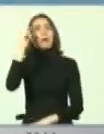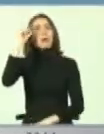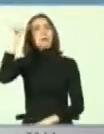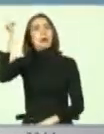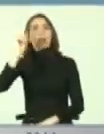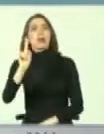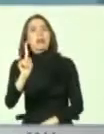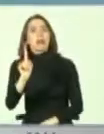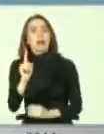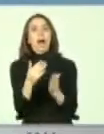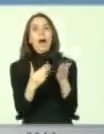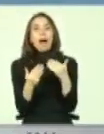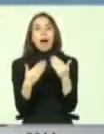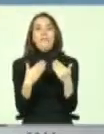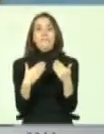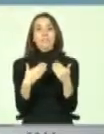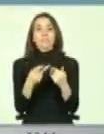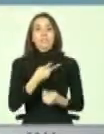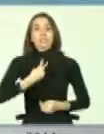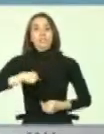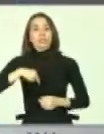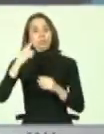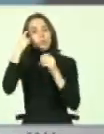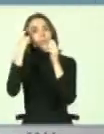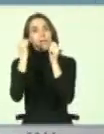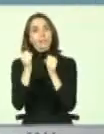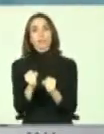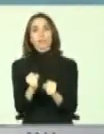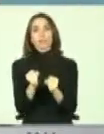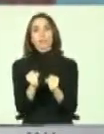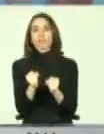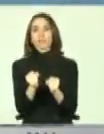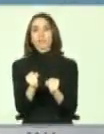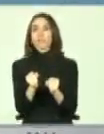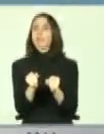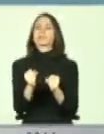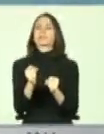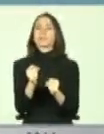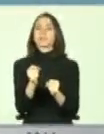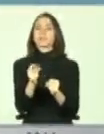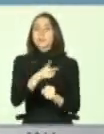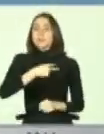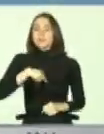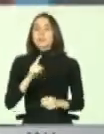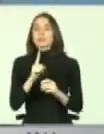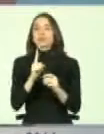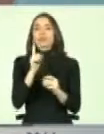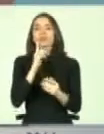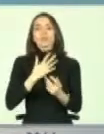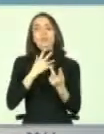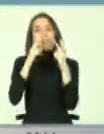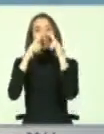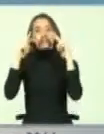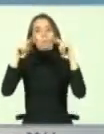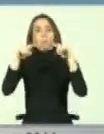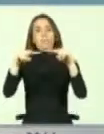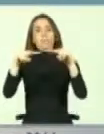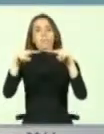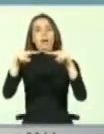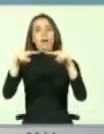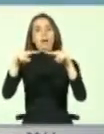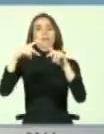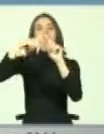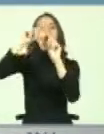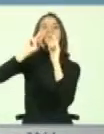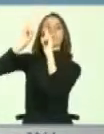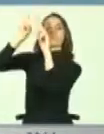¿Por qué? Porque a veces nuestra capacidad... No hemos sido... No tenemos esa mirada a lo mejor de la experiencia